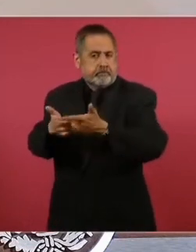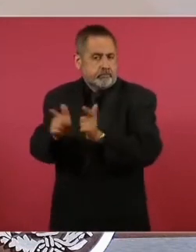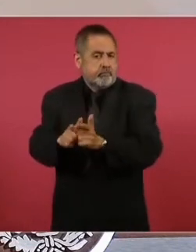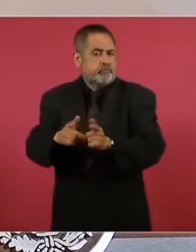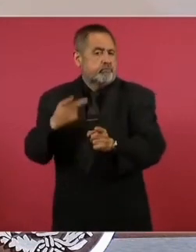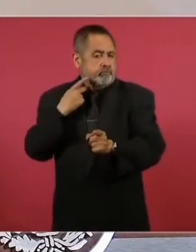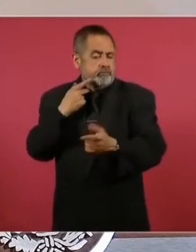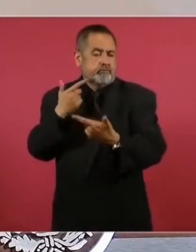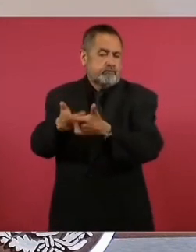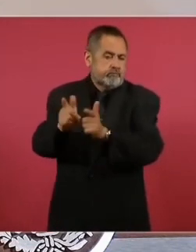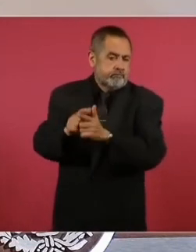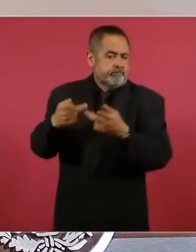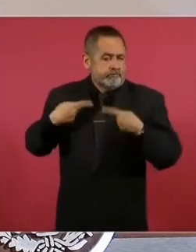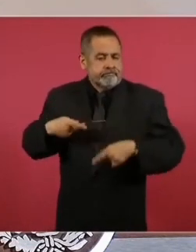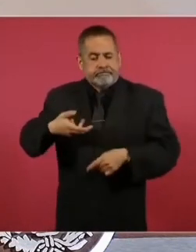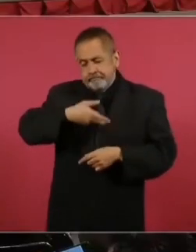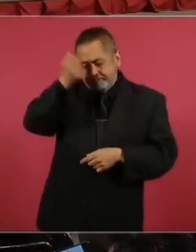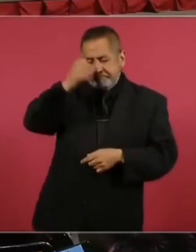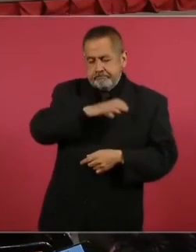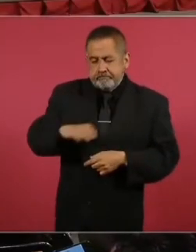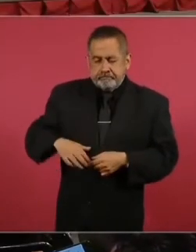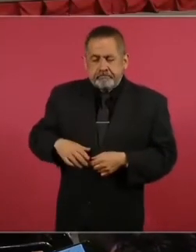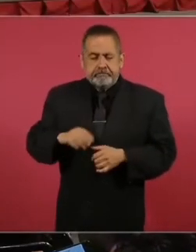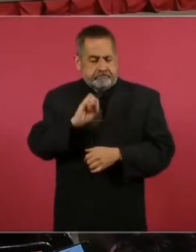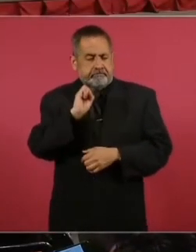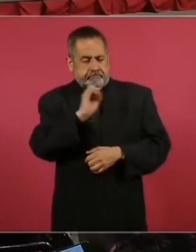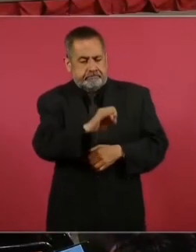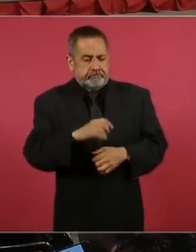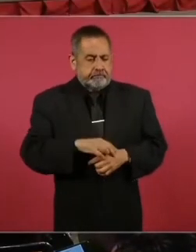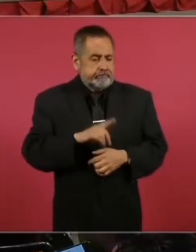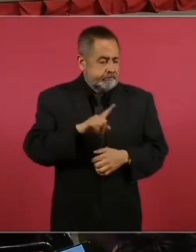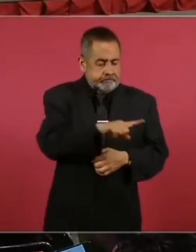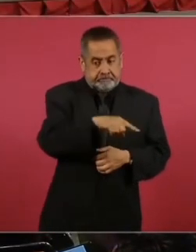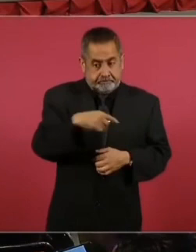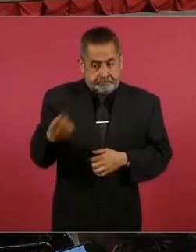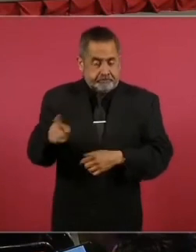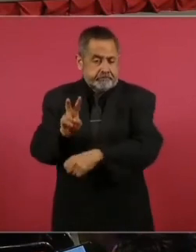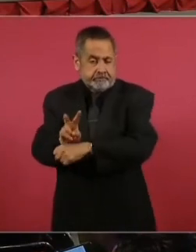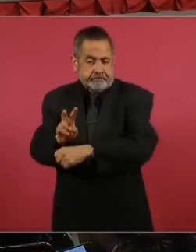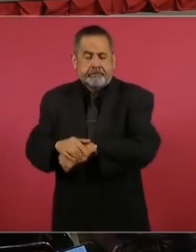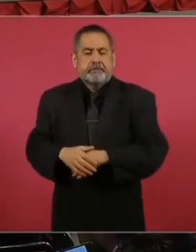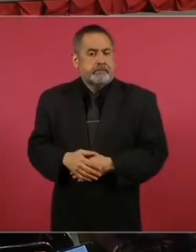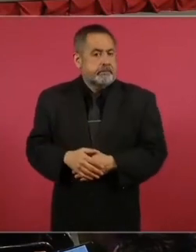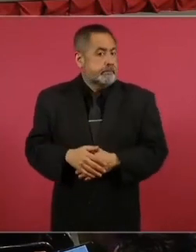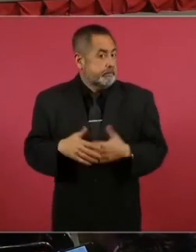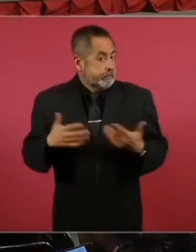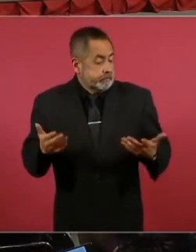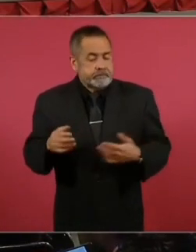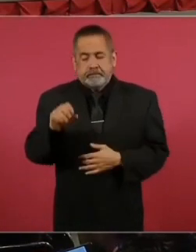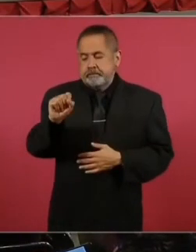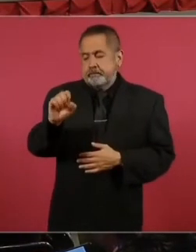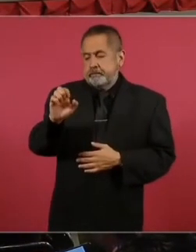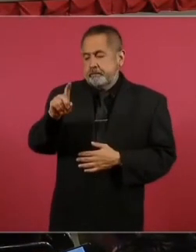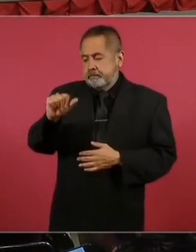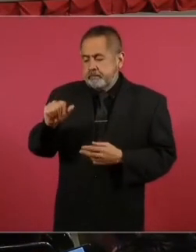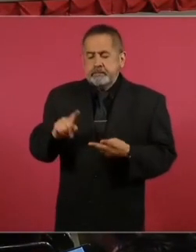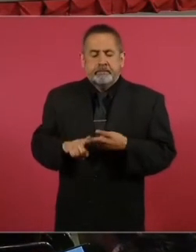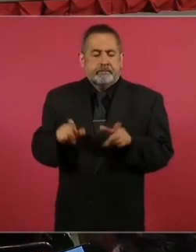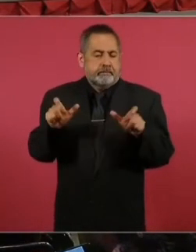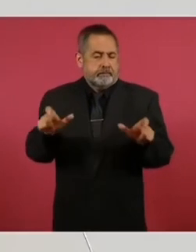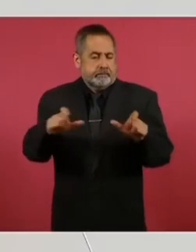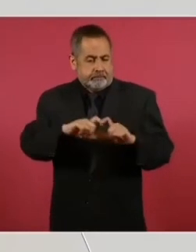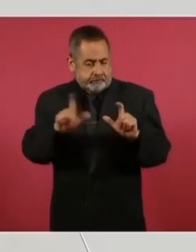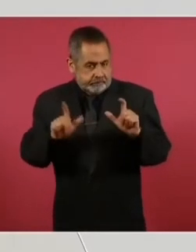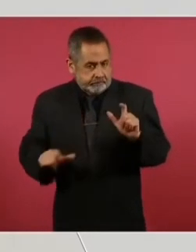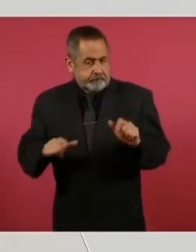candidatos. En el caso de que se otorgue la protección, la Secretaría de la Defensa Nacional, la Guardia Nacional,